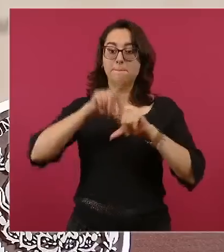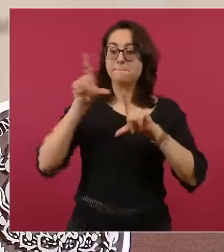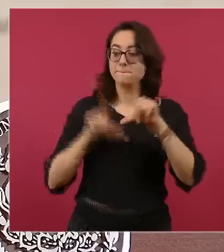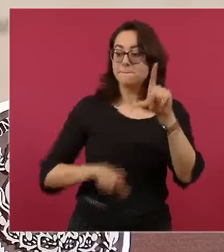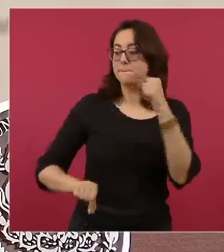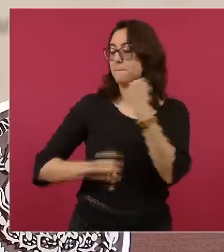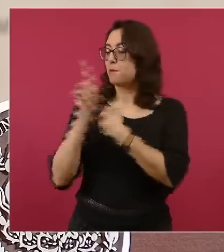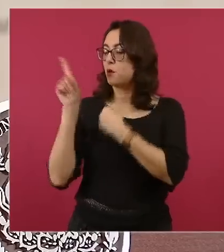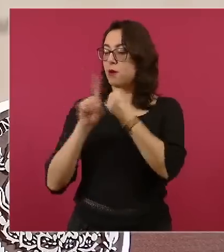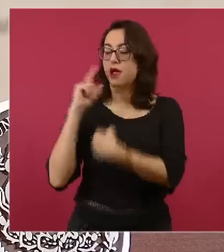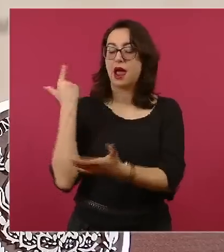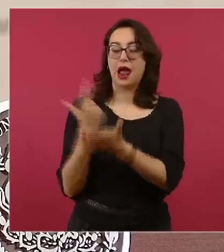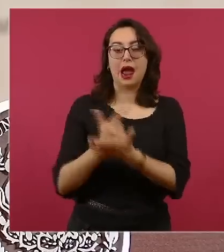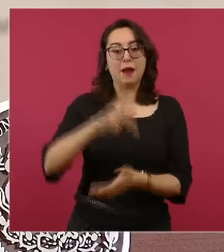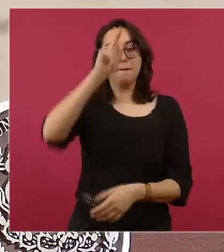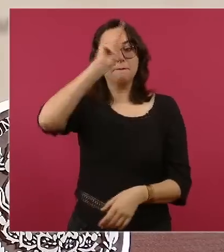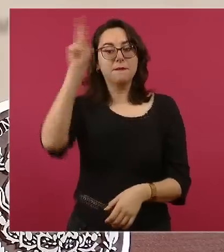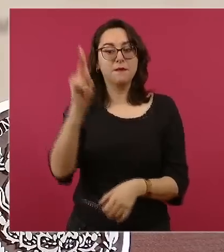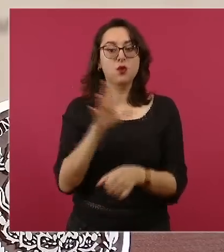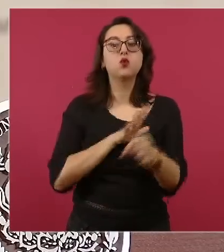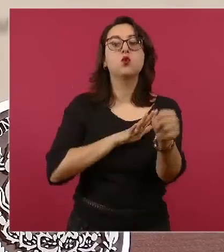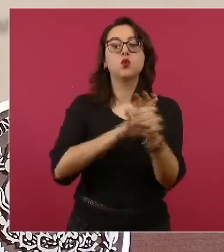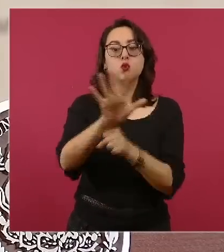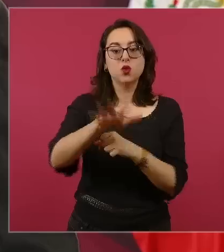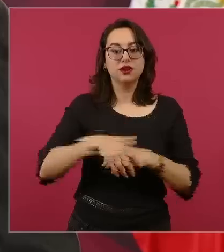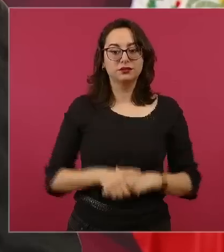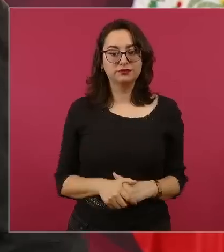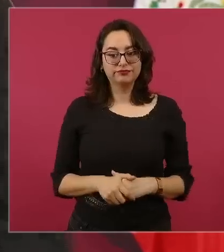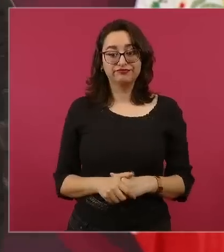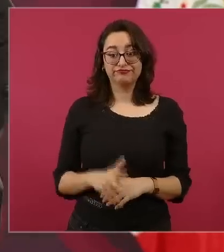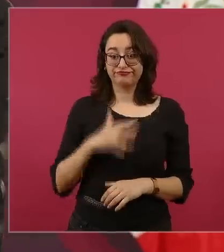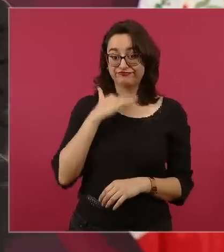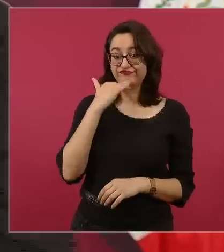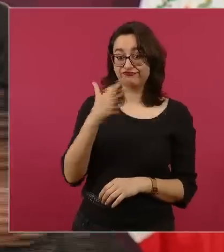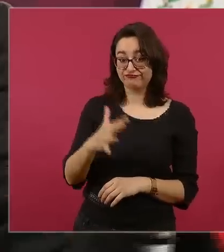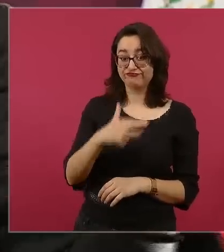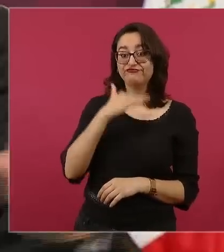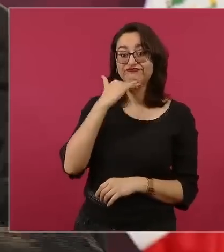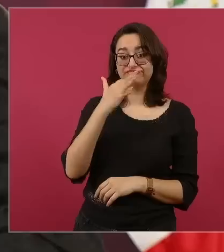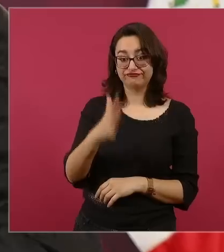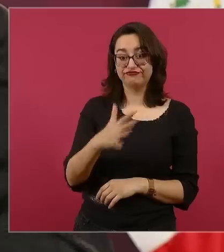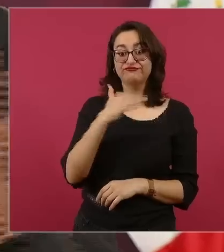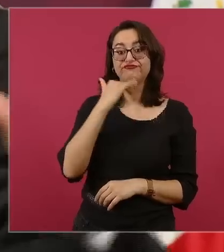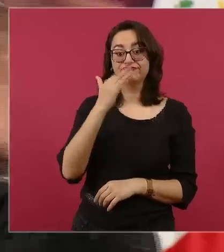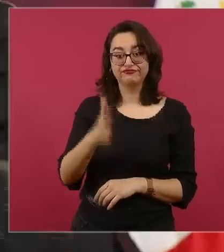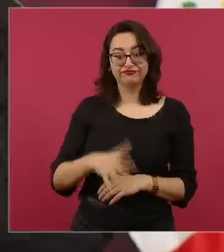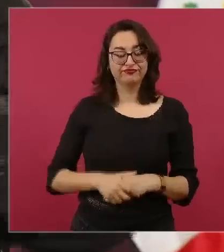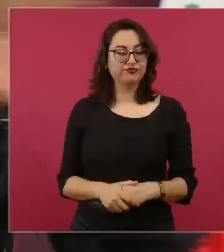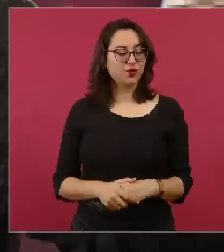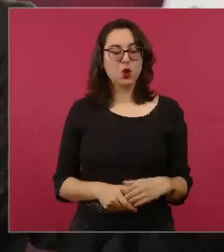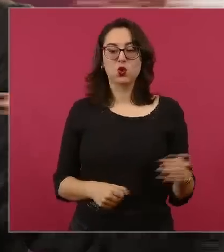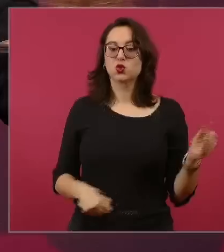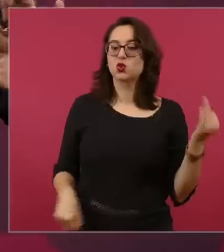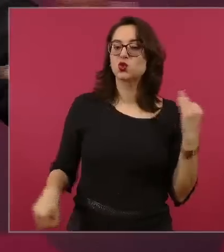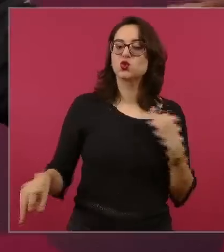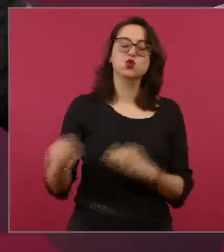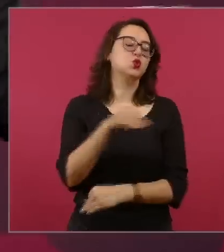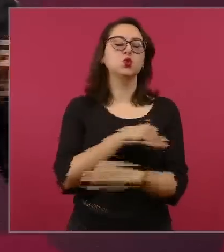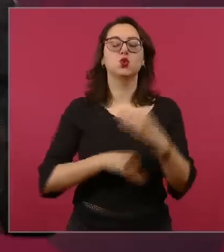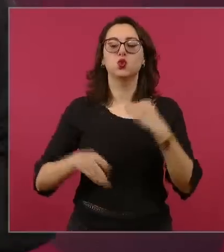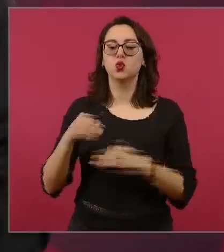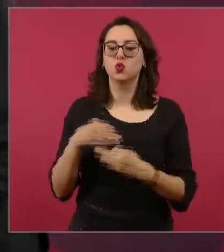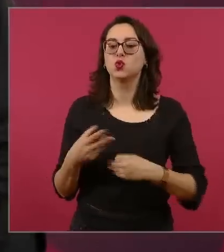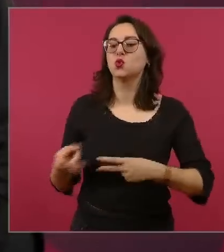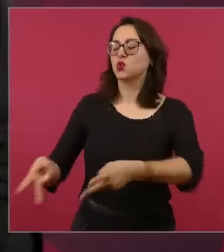era la corrupción, te robaban todo, saqueaban todo